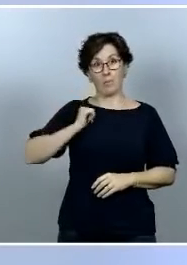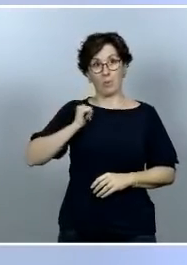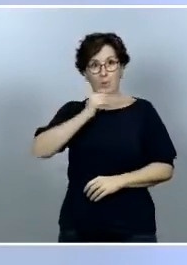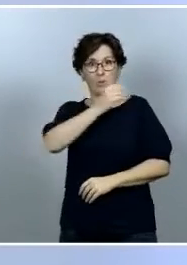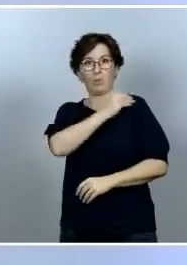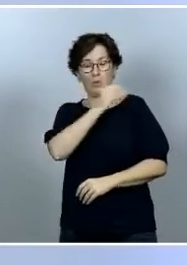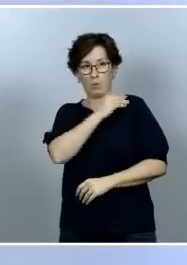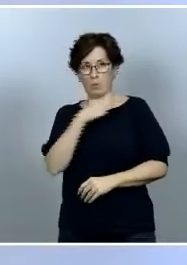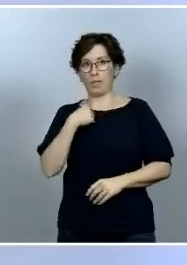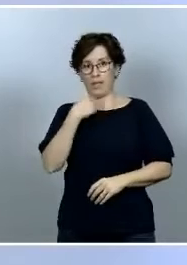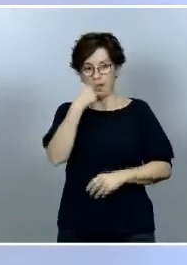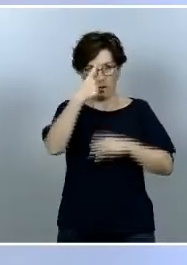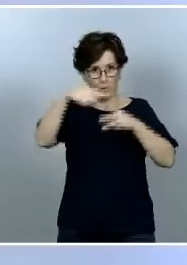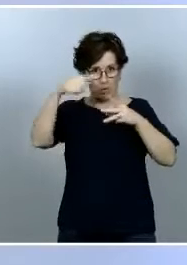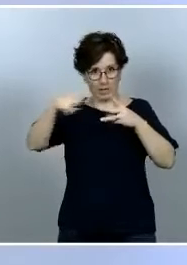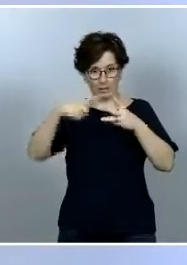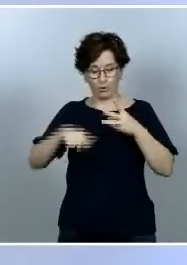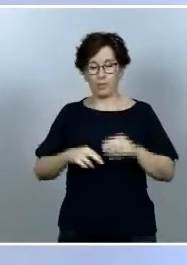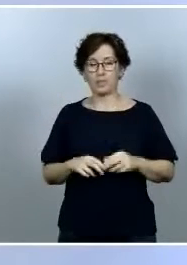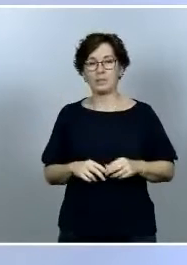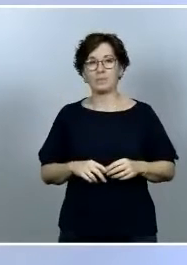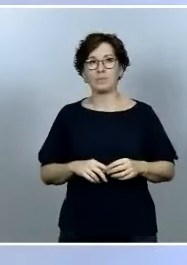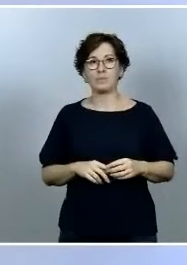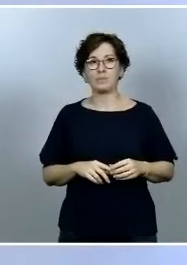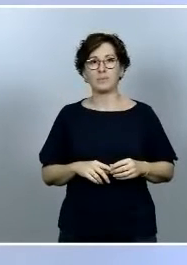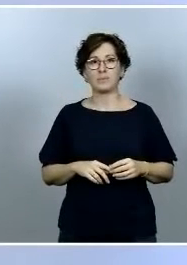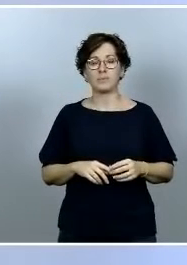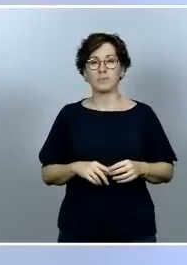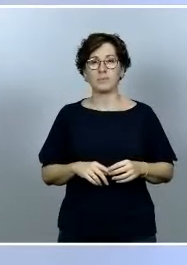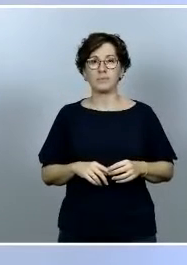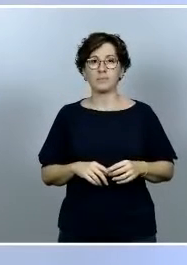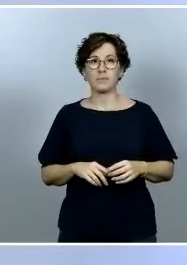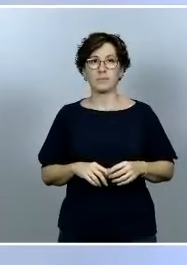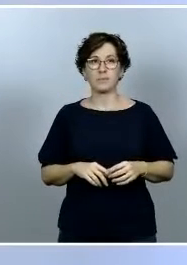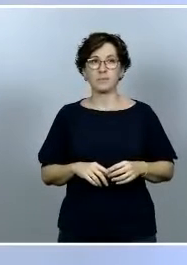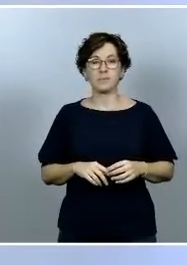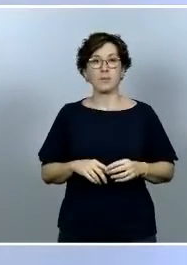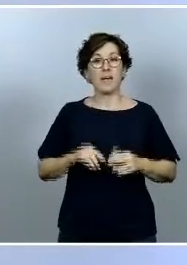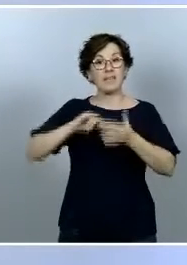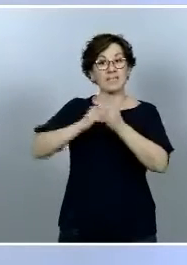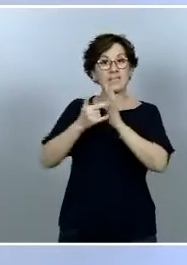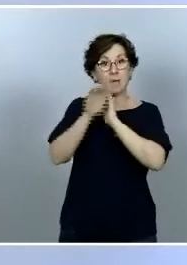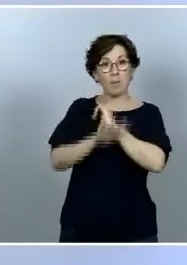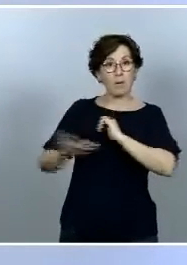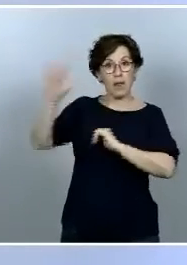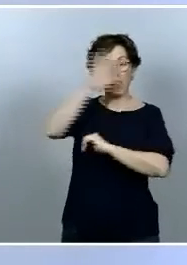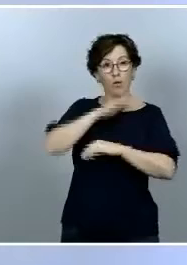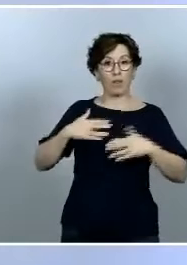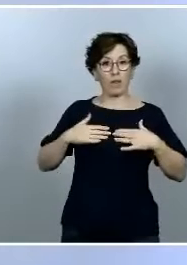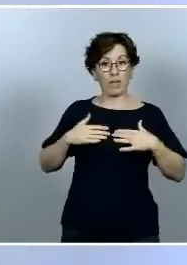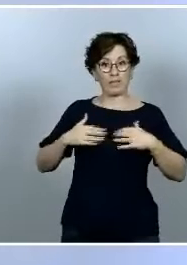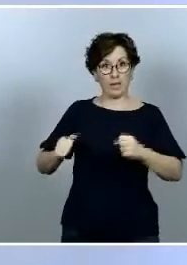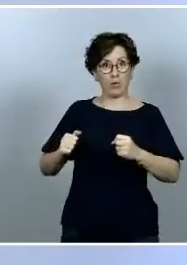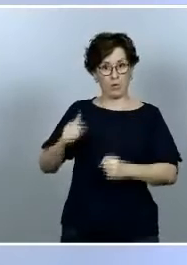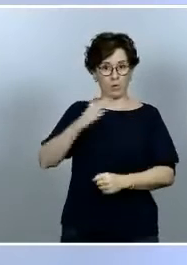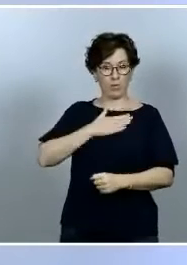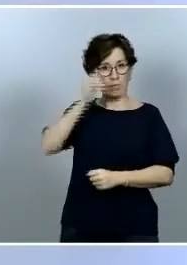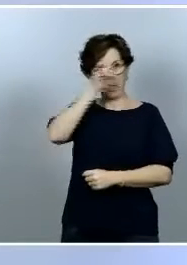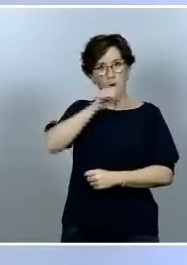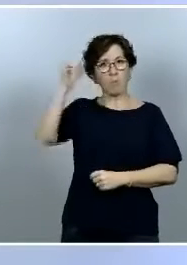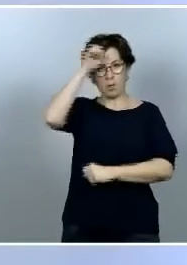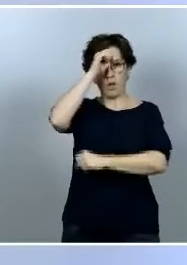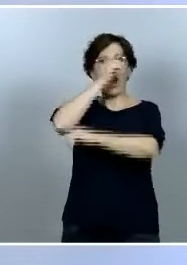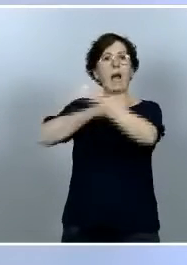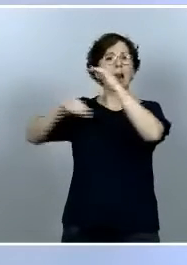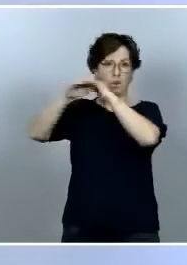de manifiesto la respuesta que ha estado a altura a mi juicio del sistema nacional de salud de nuestro país en segundo lugar